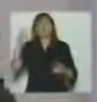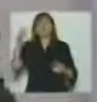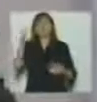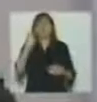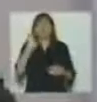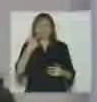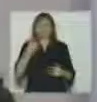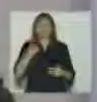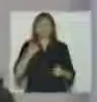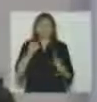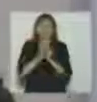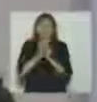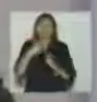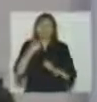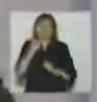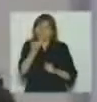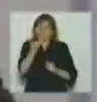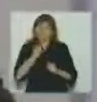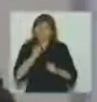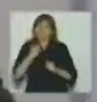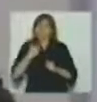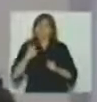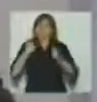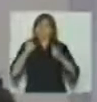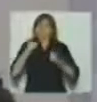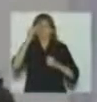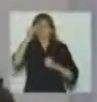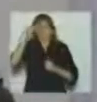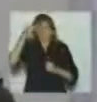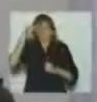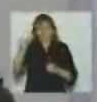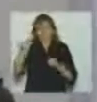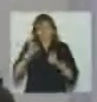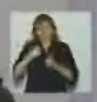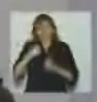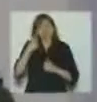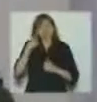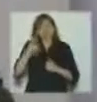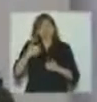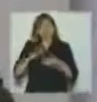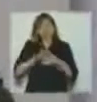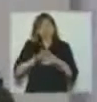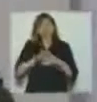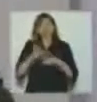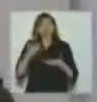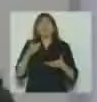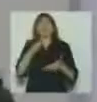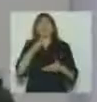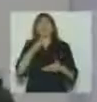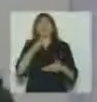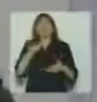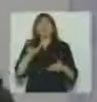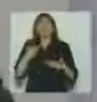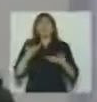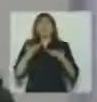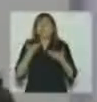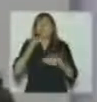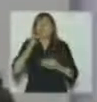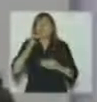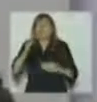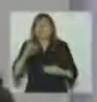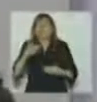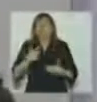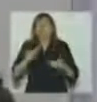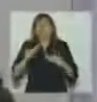dicen fuerza yo lo veo no solamente como un mensaje de solidaridad de consuelo que lo es sin lugar a